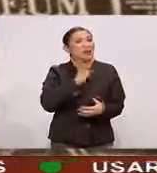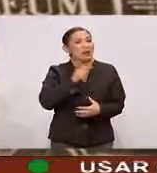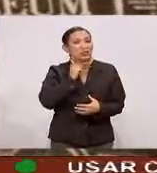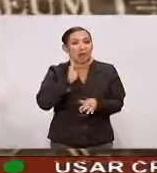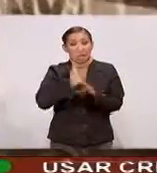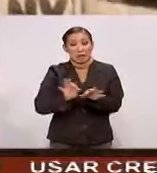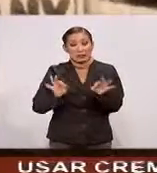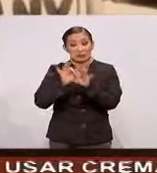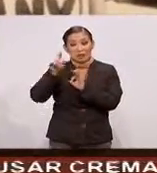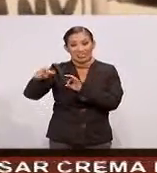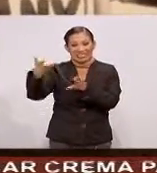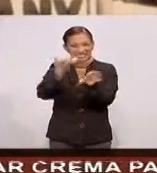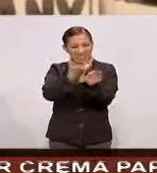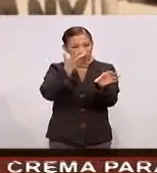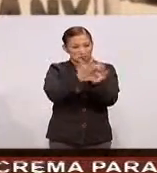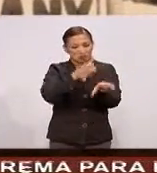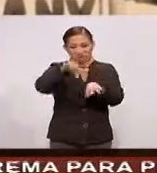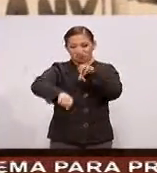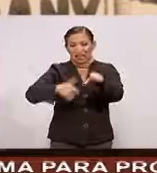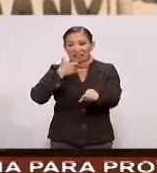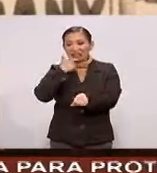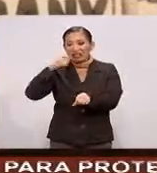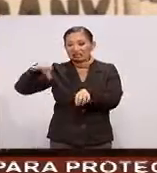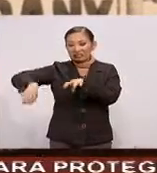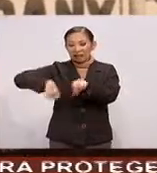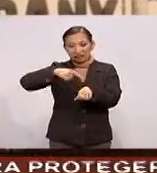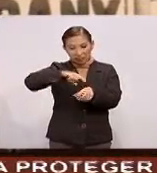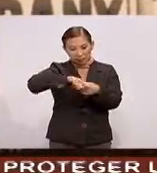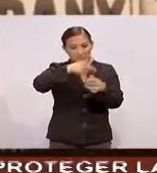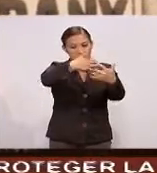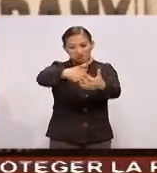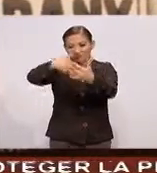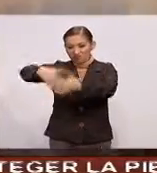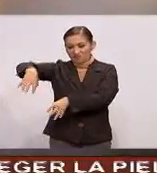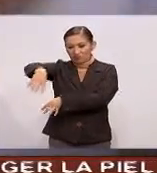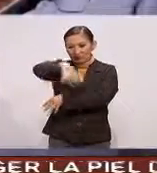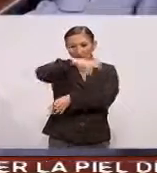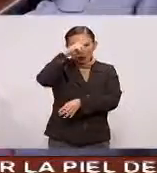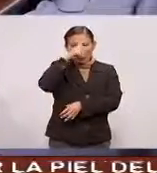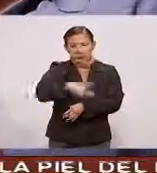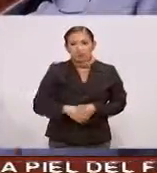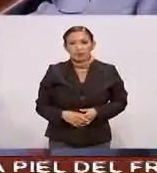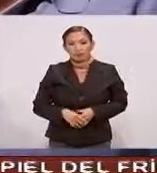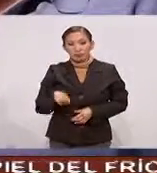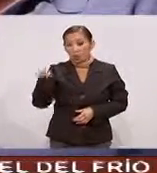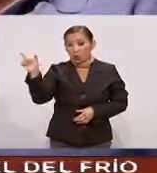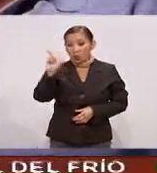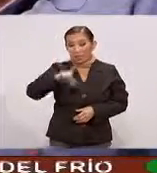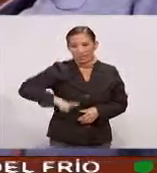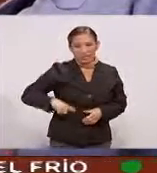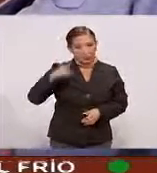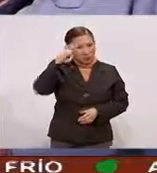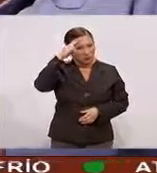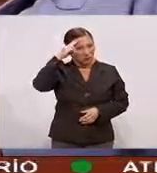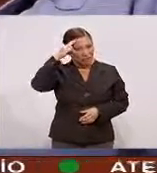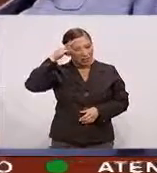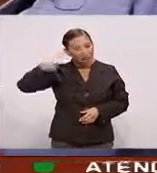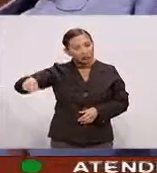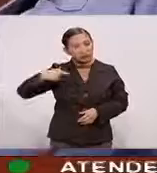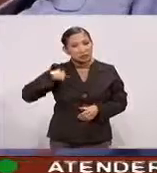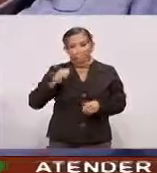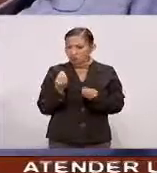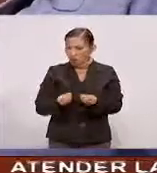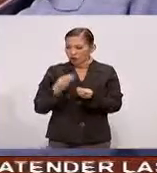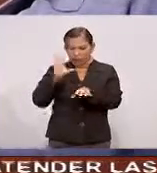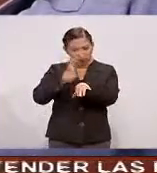Principalmente Estadounidenses E inglesas Comenzaron A operar En México Durante el porfiriato Se les dio